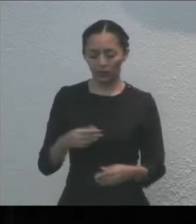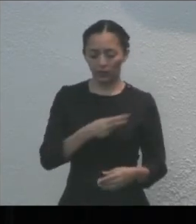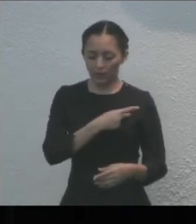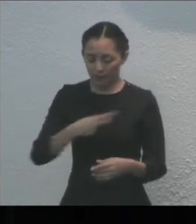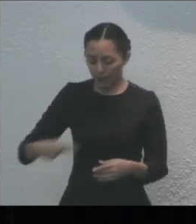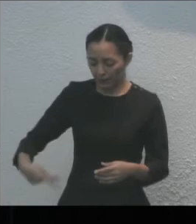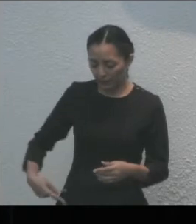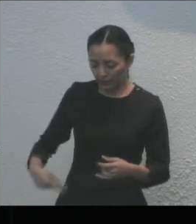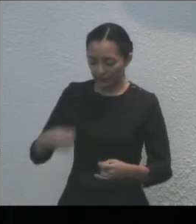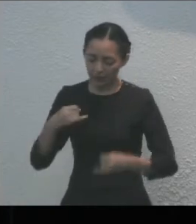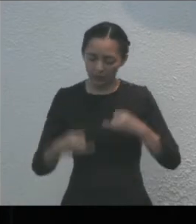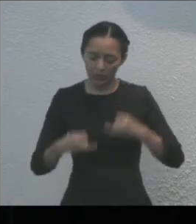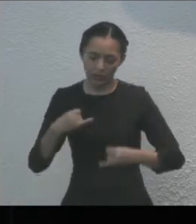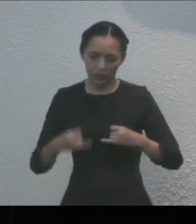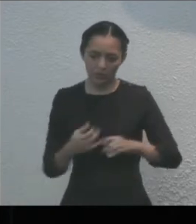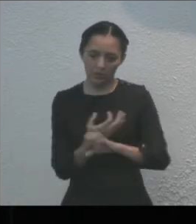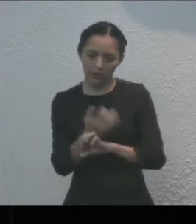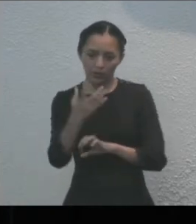de Justicia. Bienvenido.